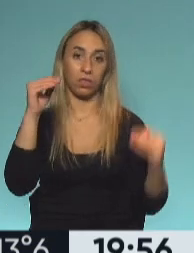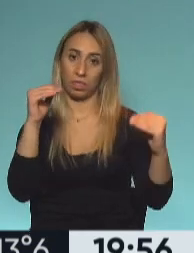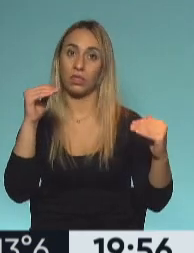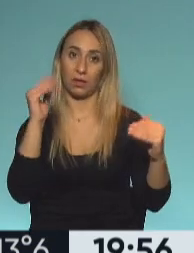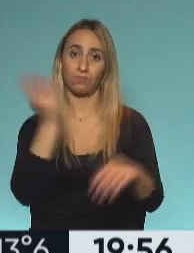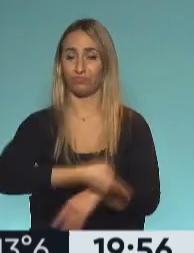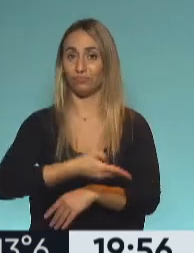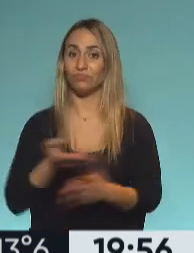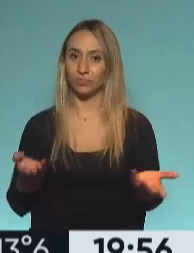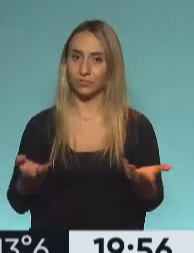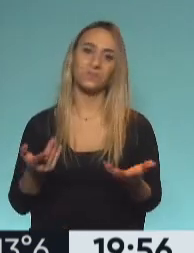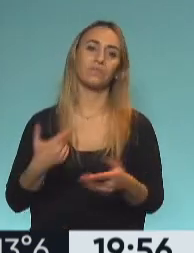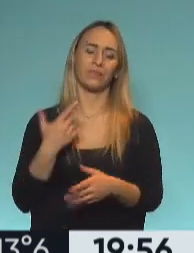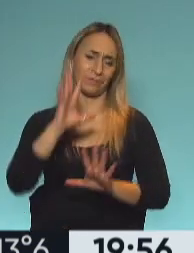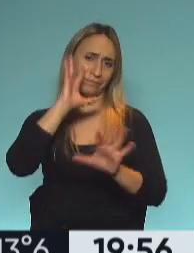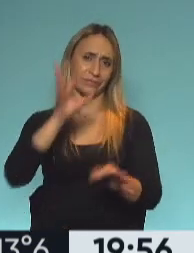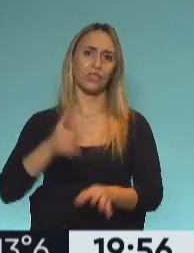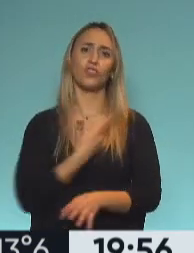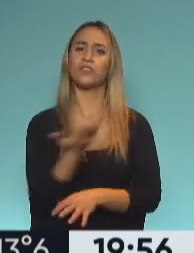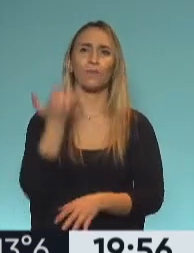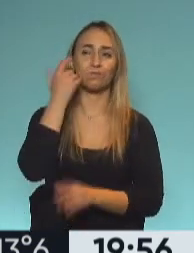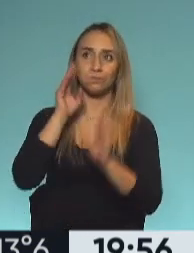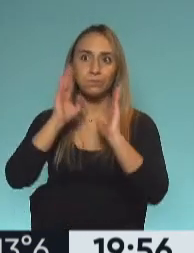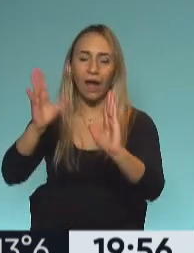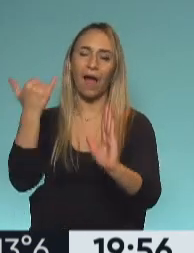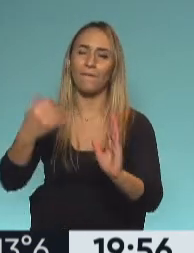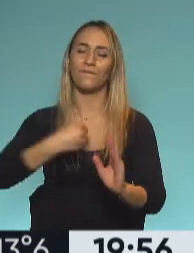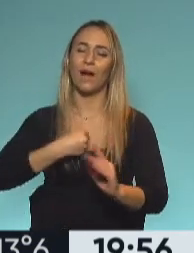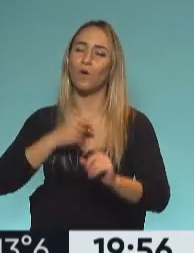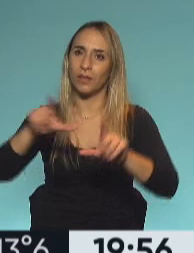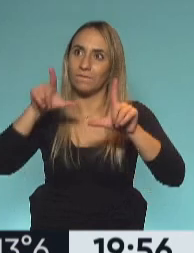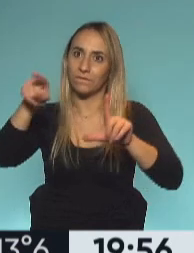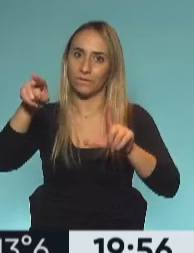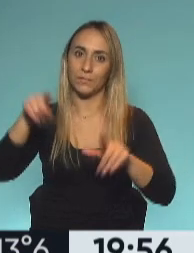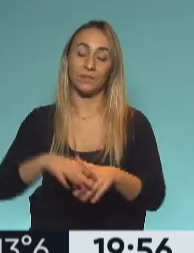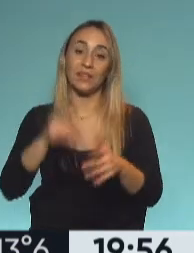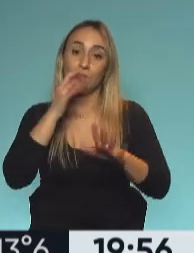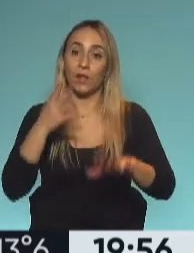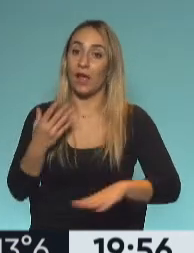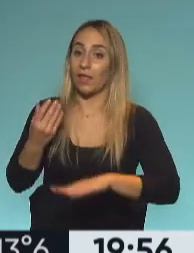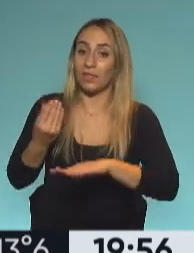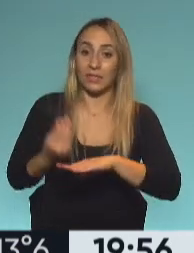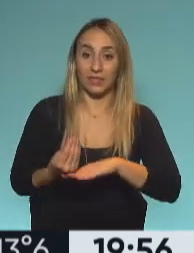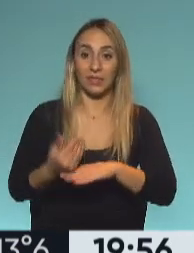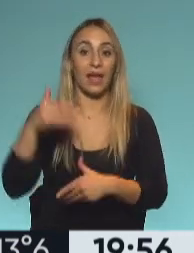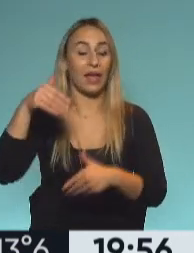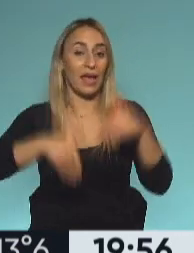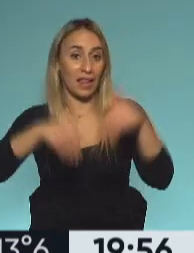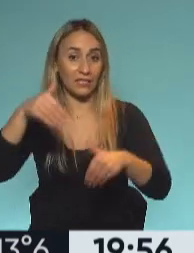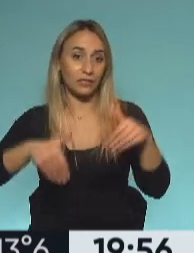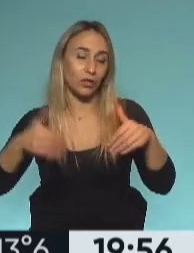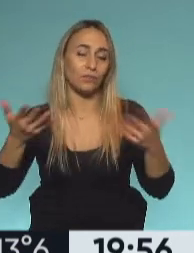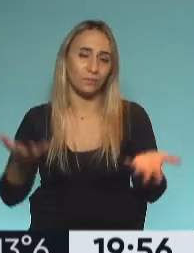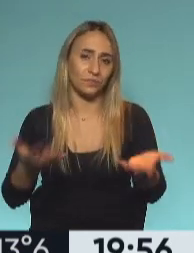o uno de los favoritos en el caso de que se candidatee en este aspecto, o las elecciones, digamos, ¿no? Estamos hablando de una